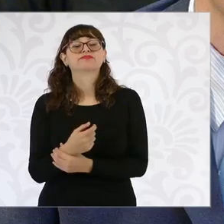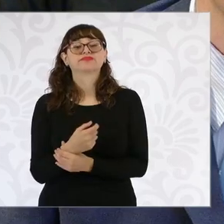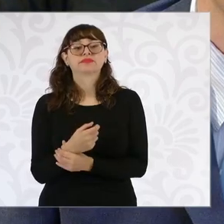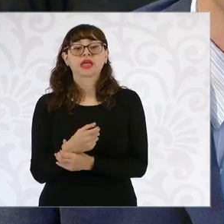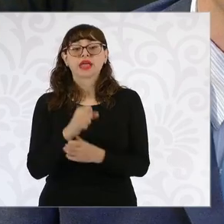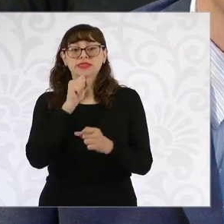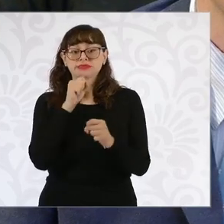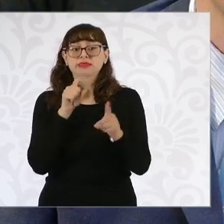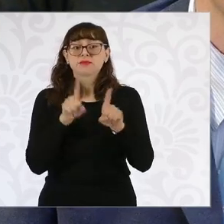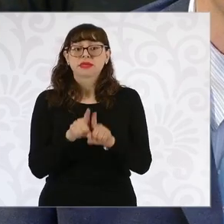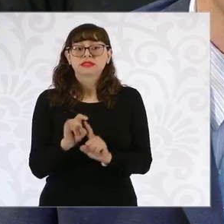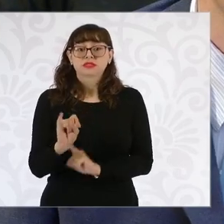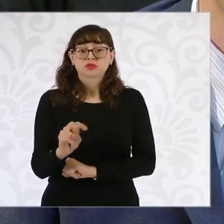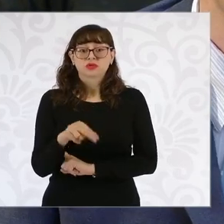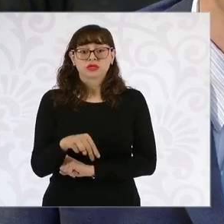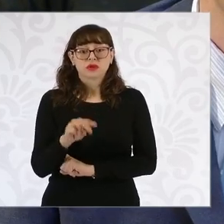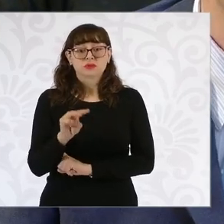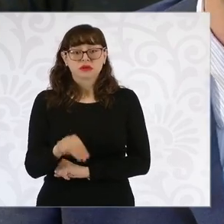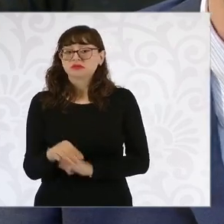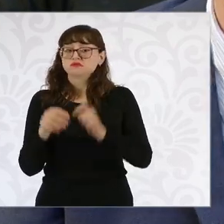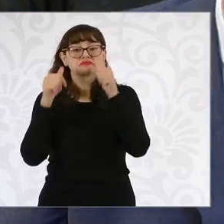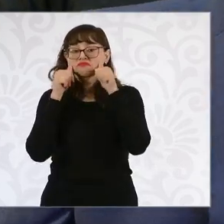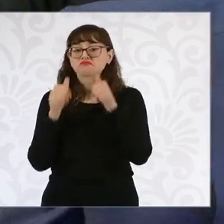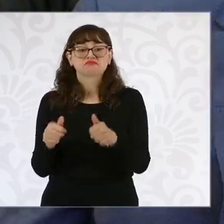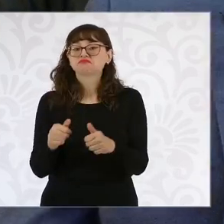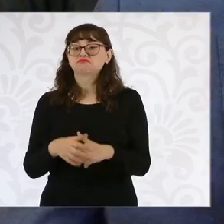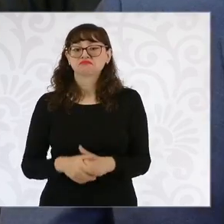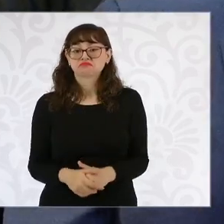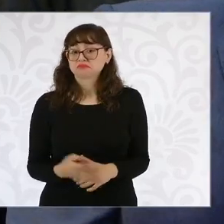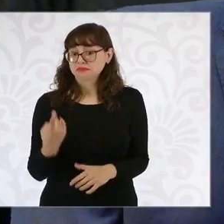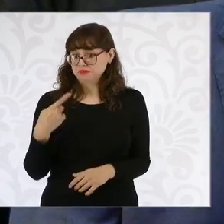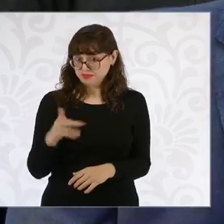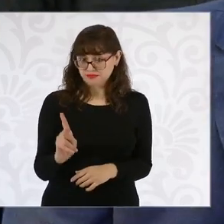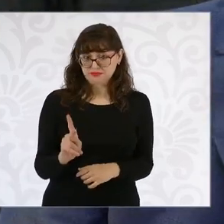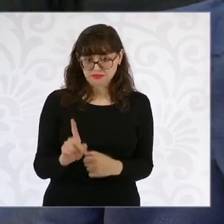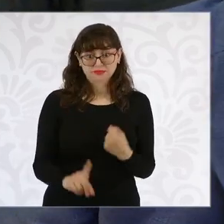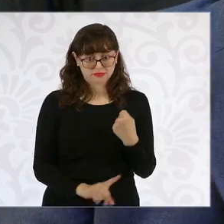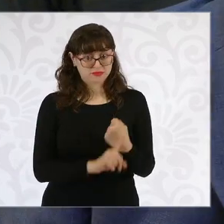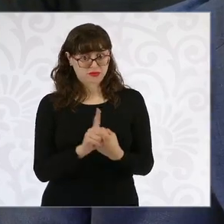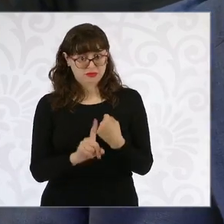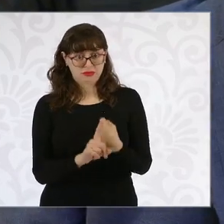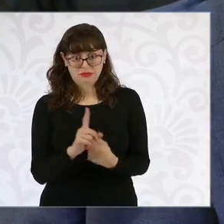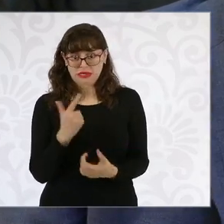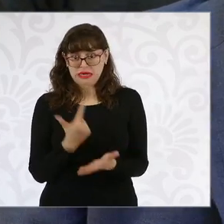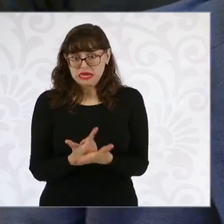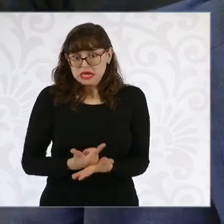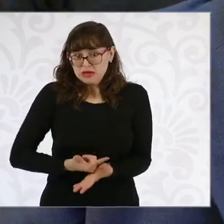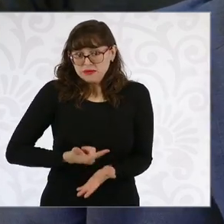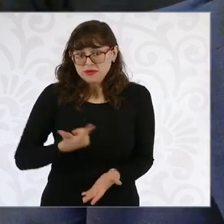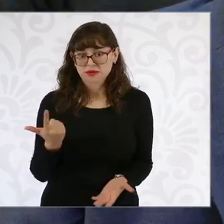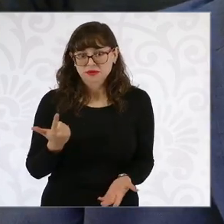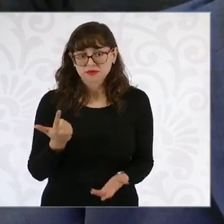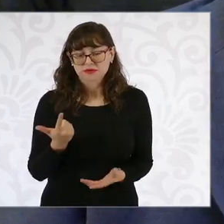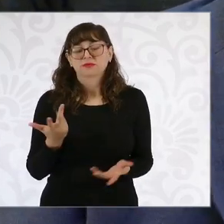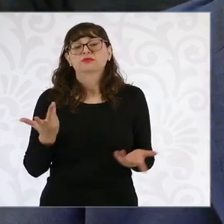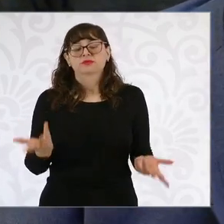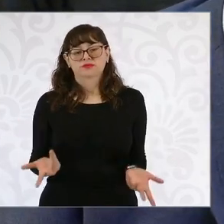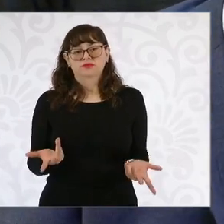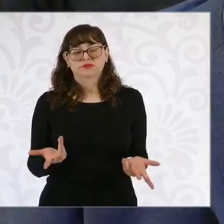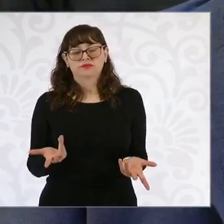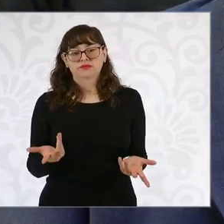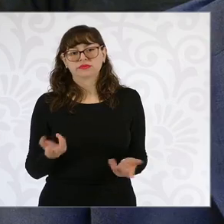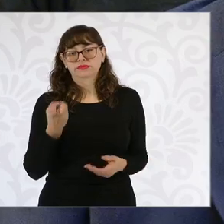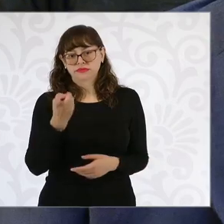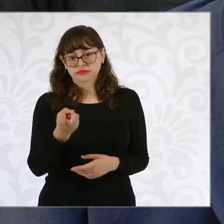Instituto Nacional de Migración, que ya no los atienden bien, pero esto creo que está muy fuerte, esta parte de la migratoria. Usted ha hablado de unos ejes